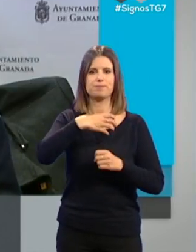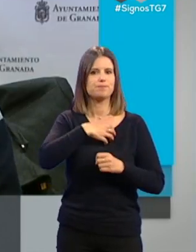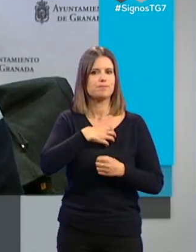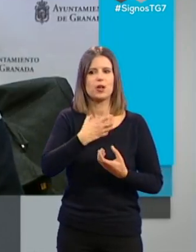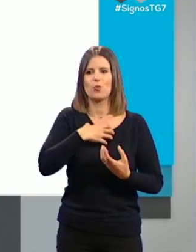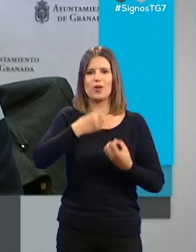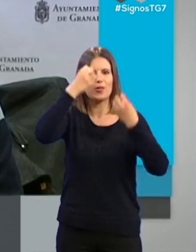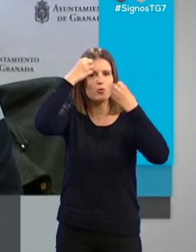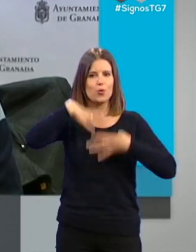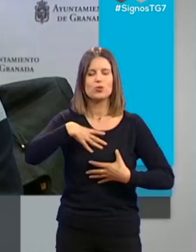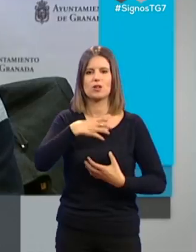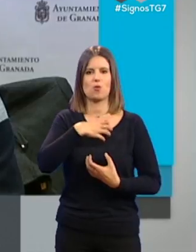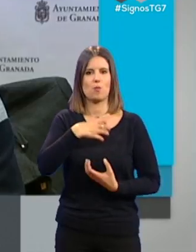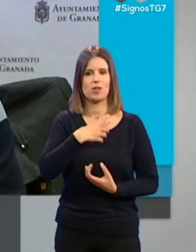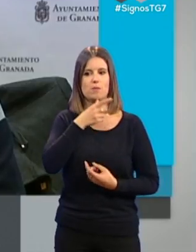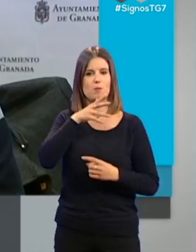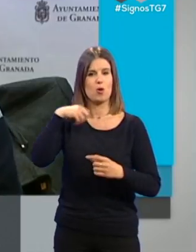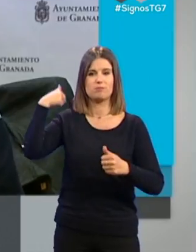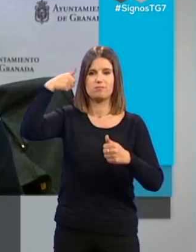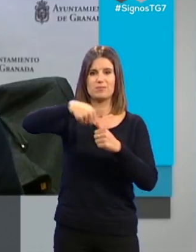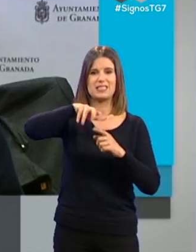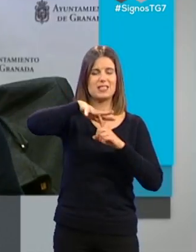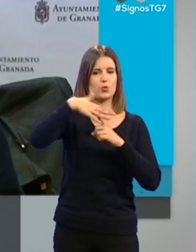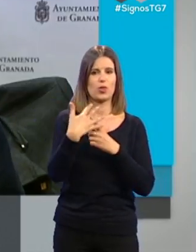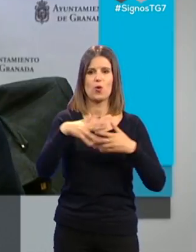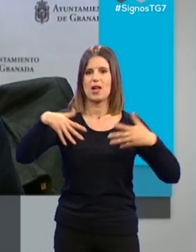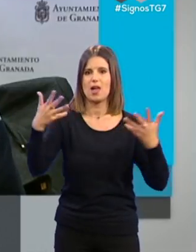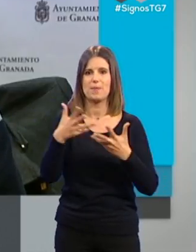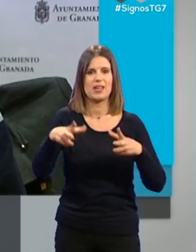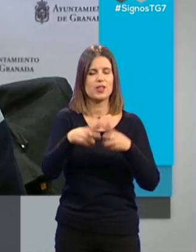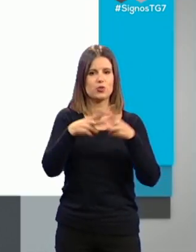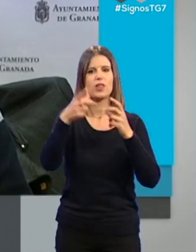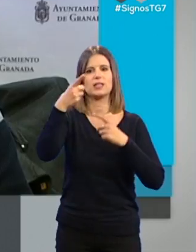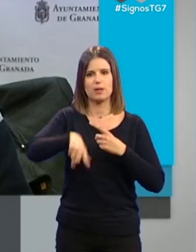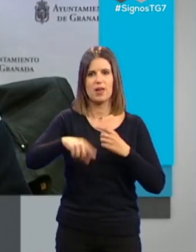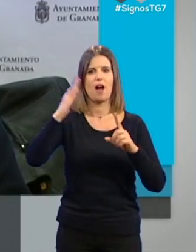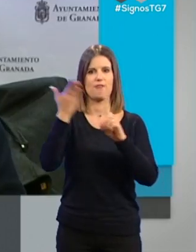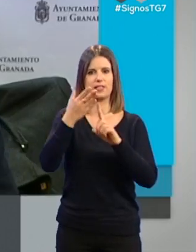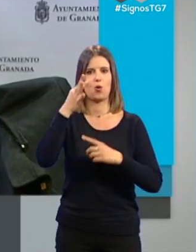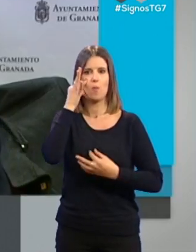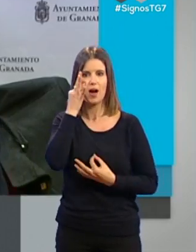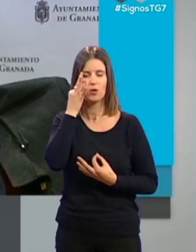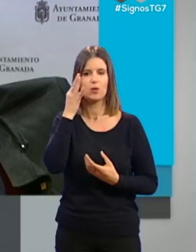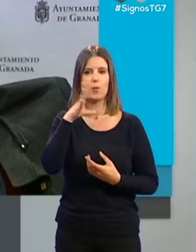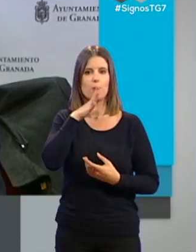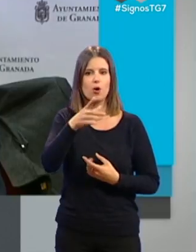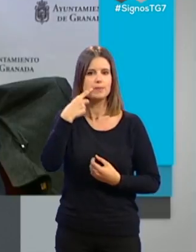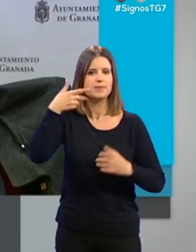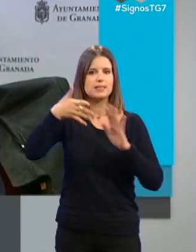no pueden asearse. Una situación que llamamos de emergencia social, lo podríamos llamarla incluso de crisis humanitaria. Y esto lo que viene a demostrar